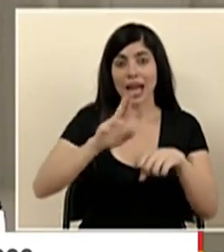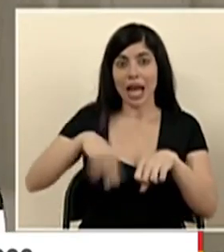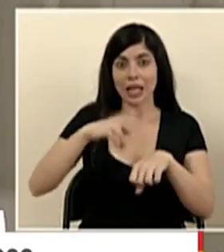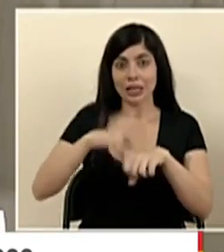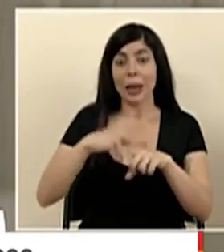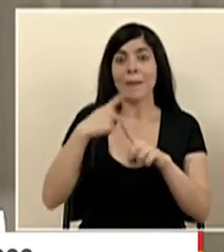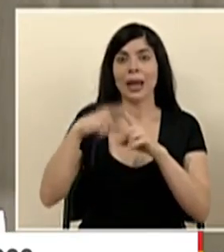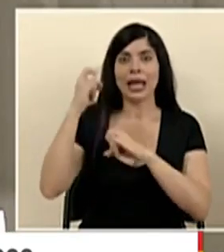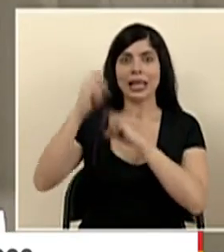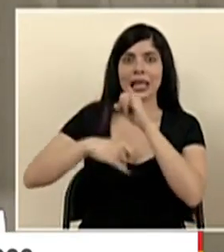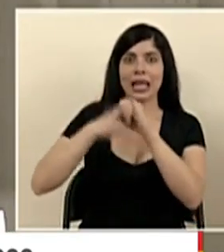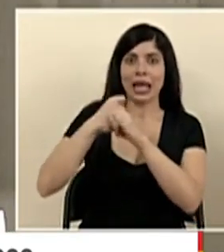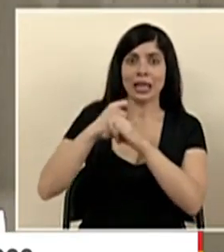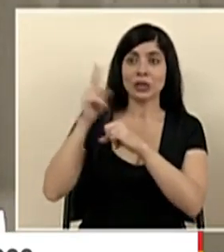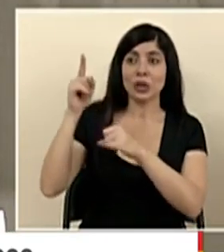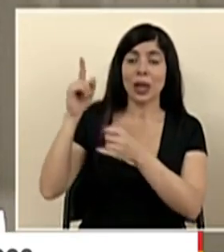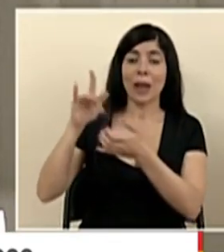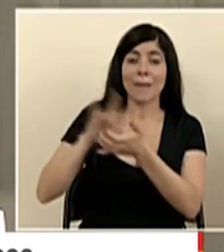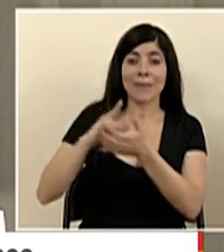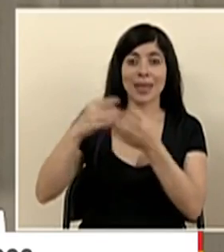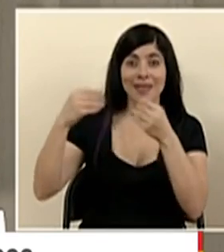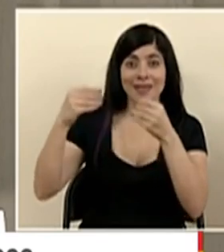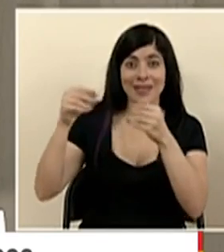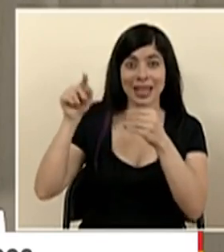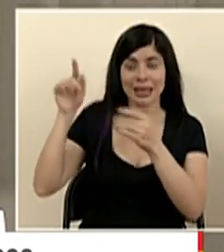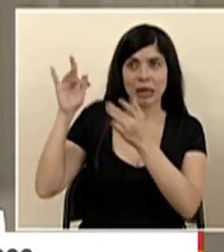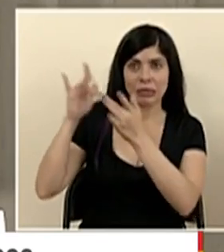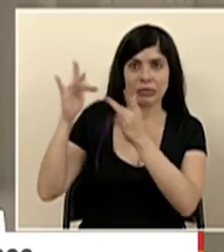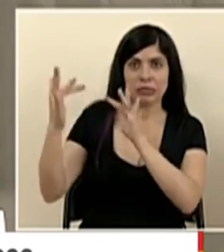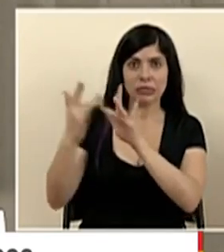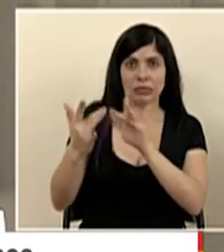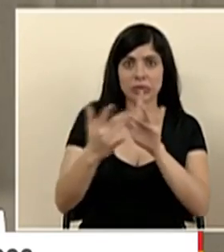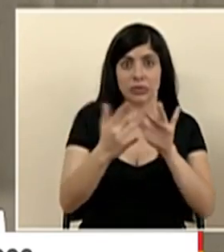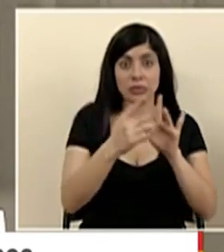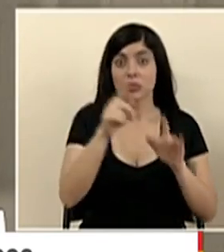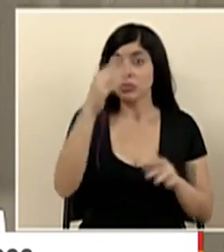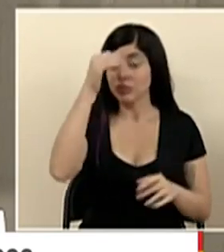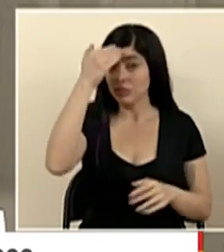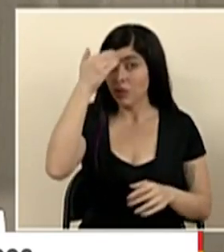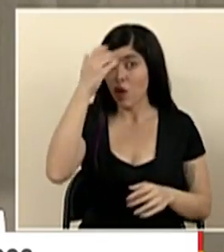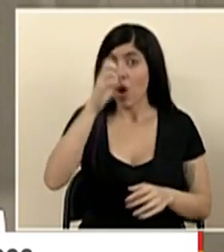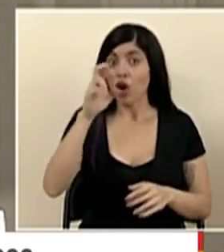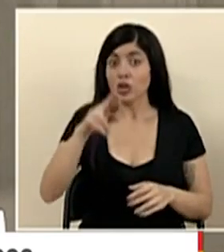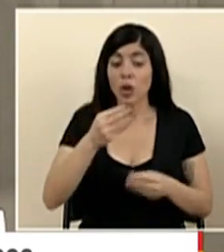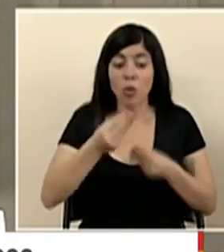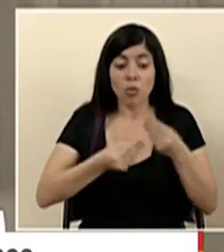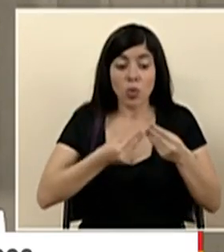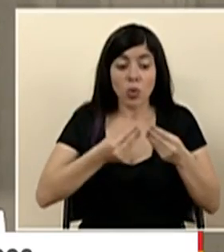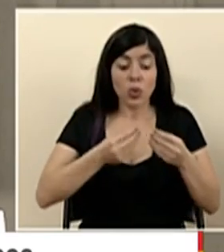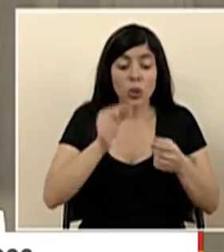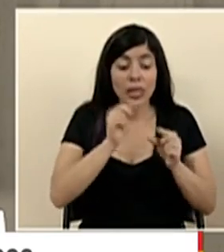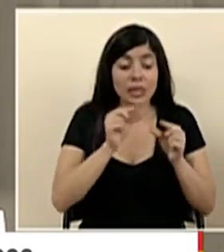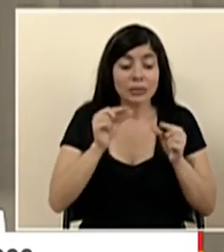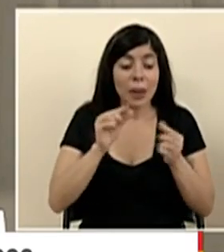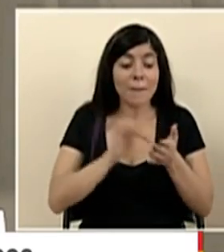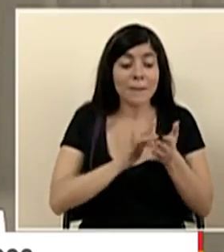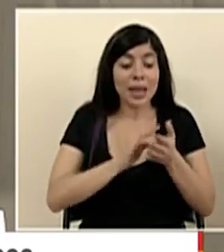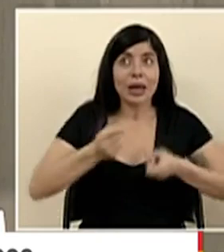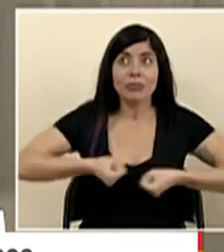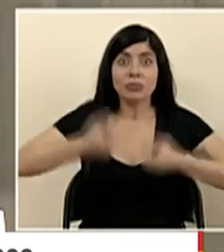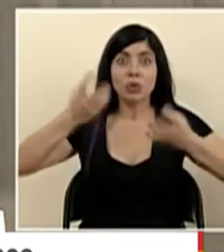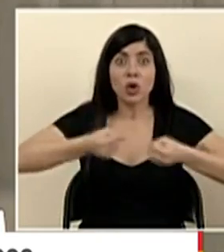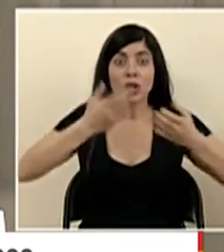transnacional de dispositivos médicos Costa Rica recordemos exporta dispositivos médicos a todo el mundo